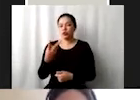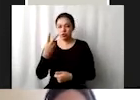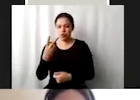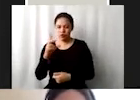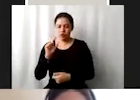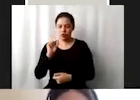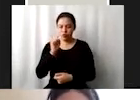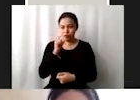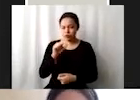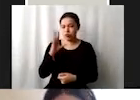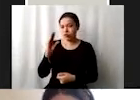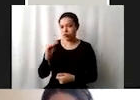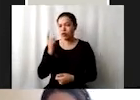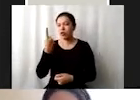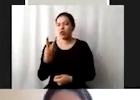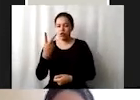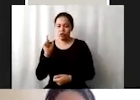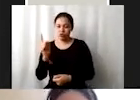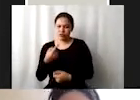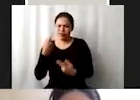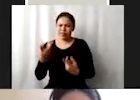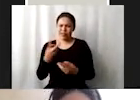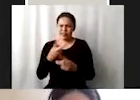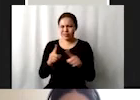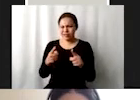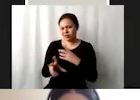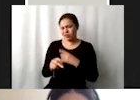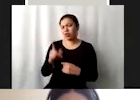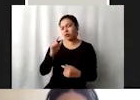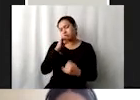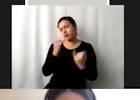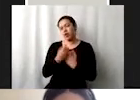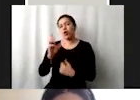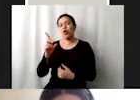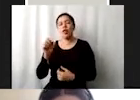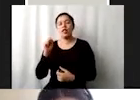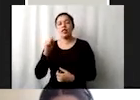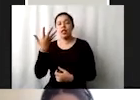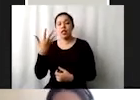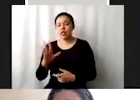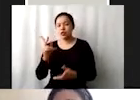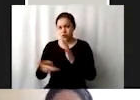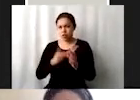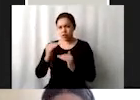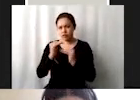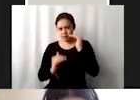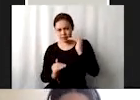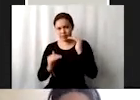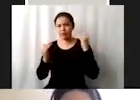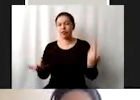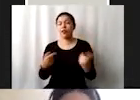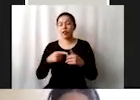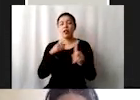son distintas, ¿no? Por eso se retoma el tema de la desigualdad en el ODS 10. Esta meta en particular